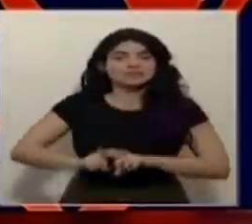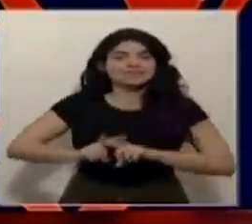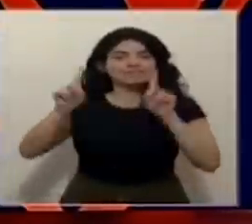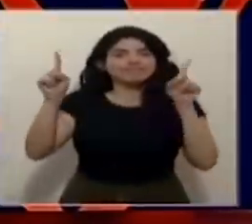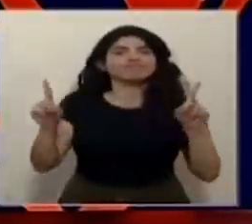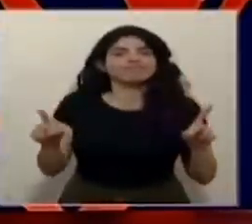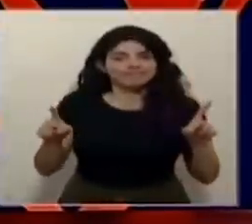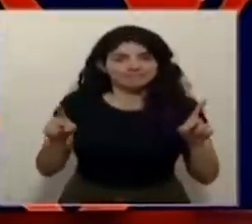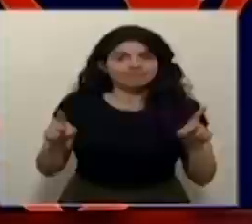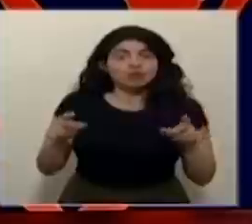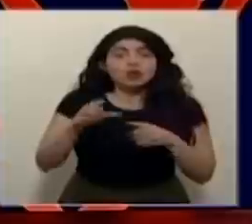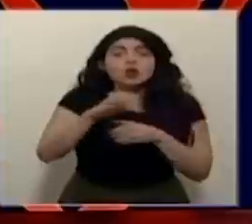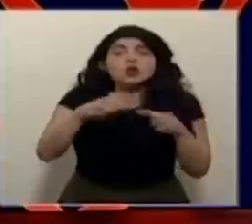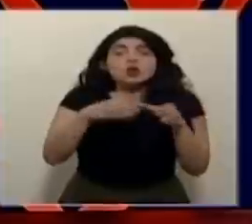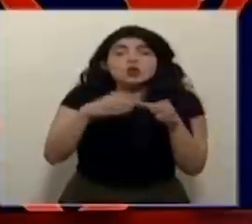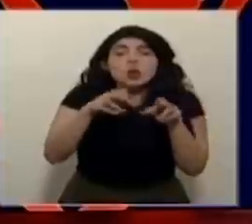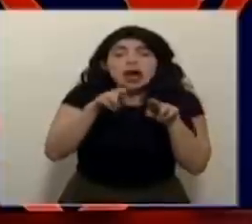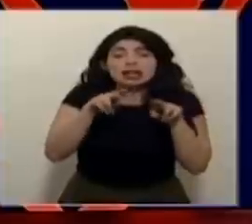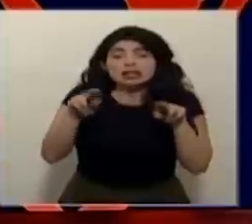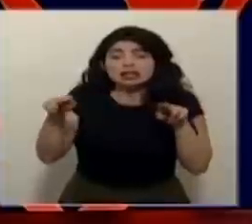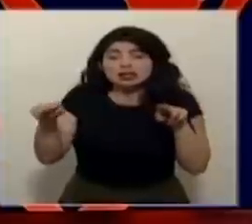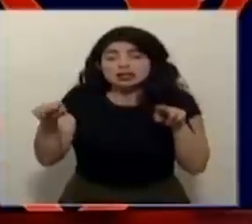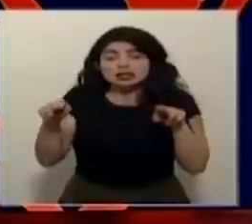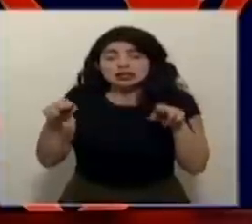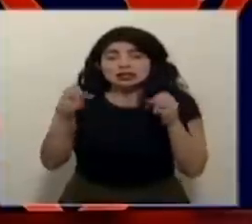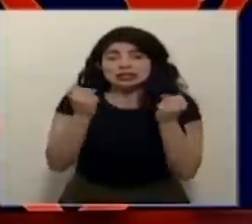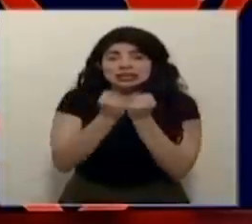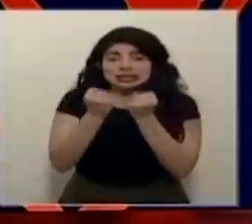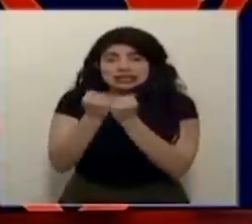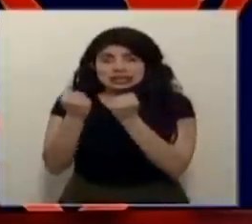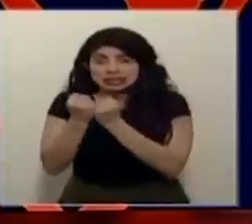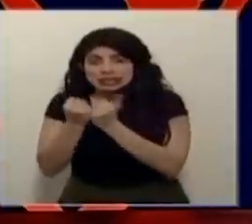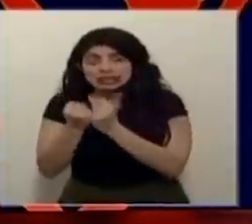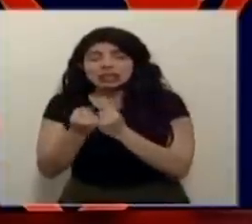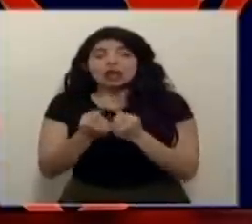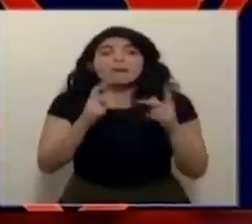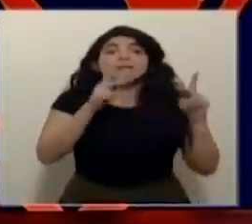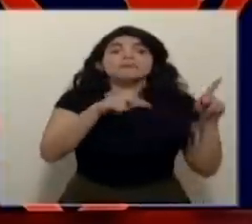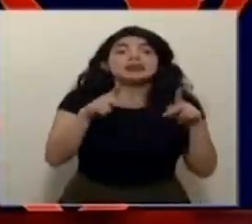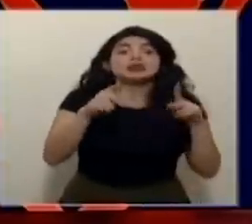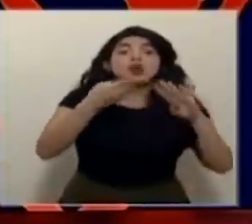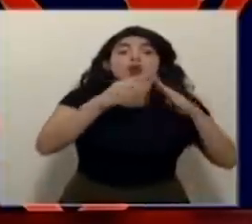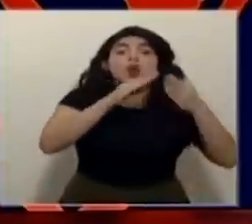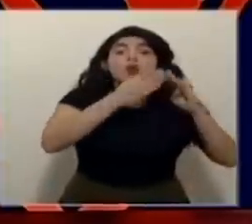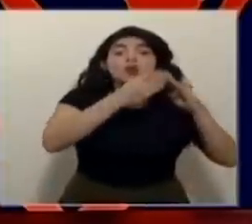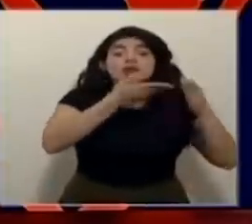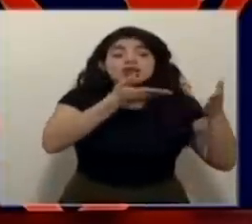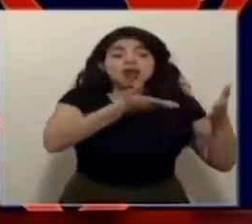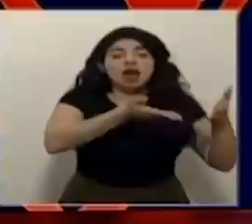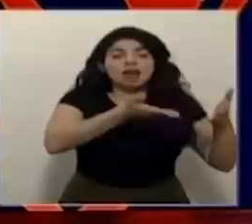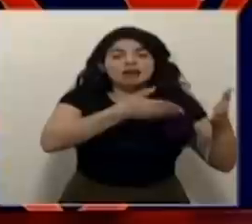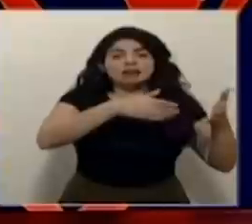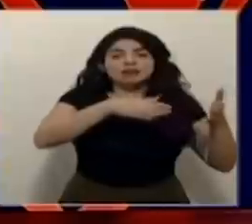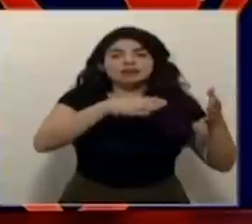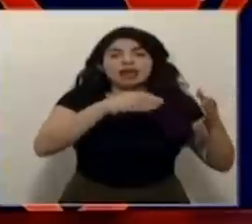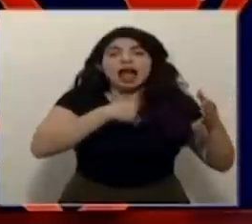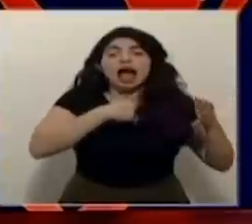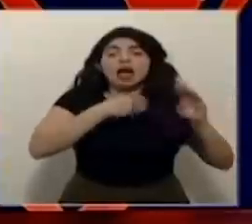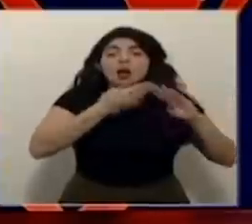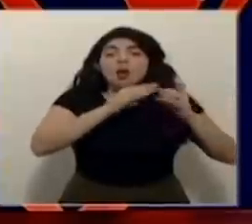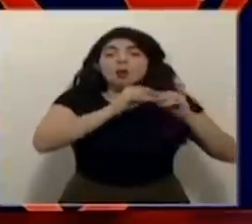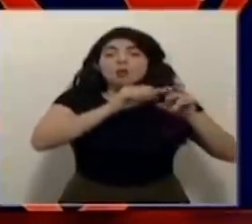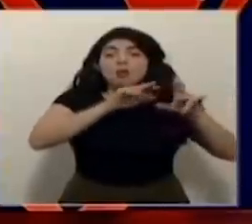las cuarterías la densidad poblacional en las comunidades donde hay transmisión